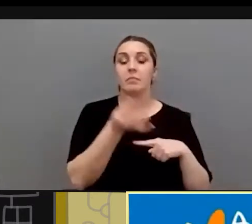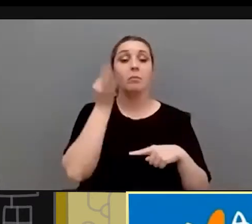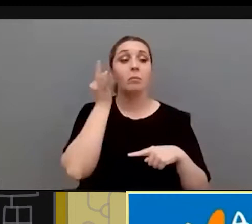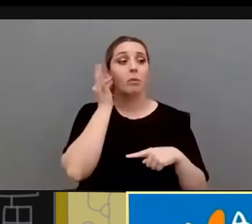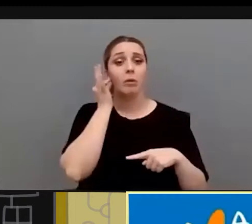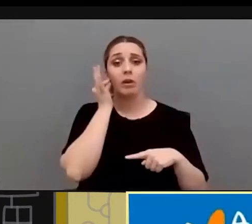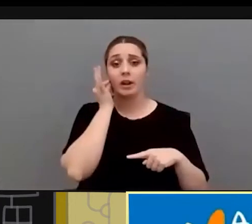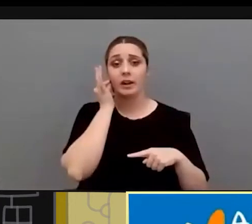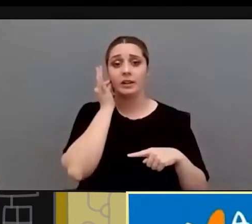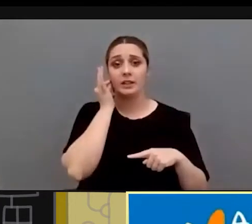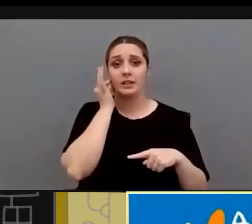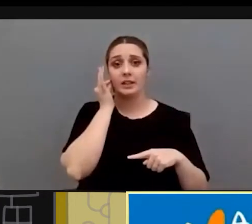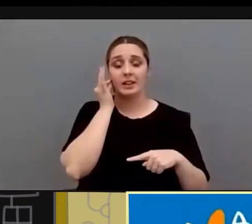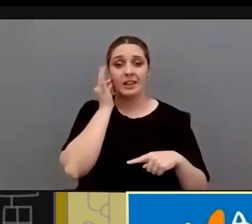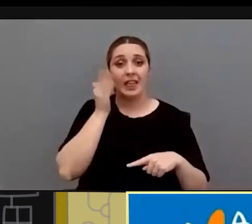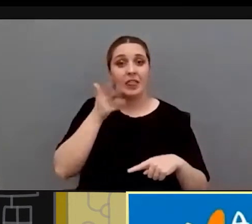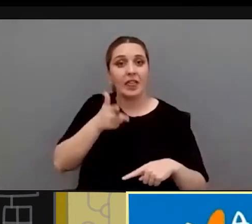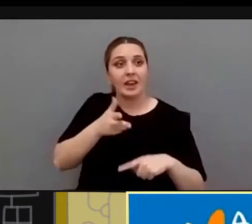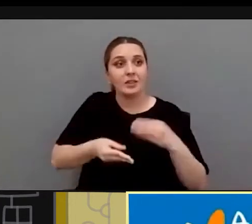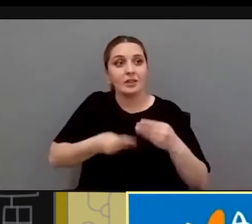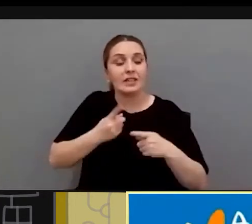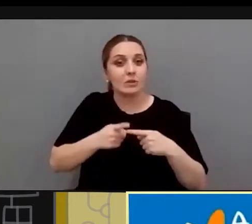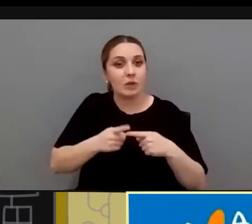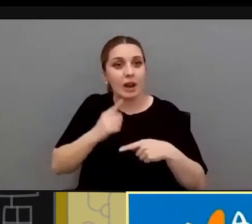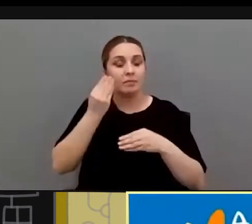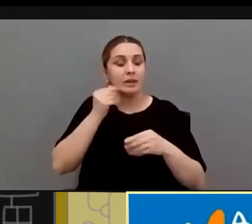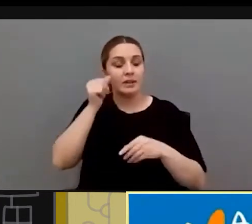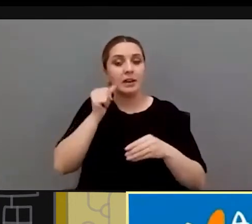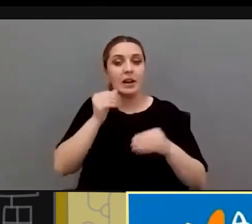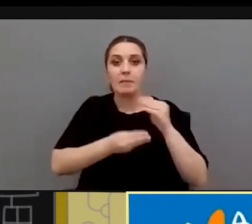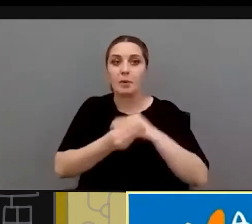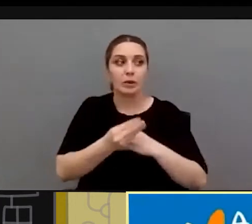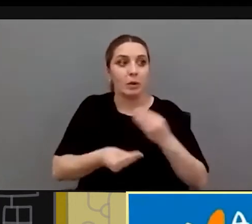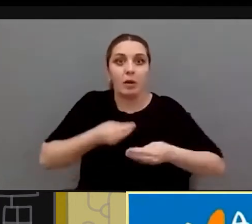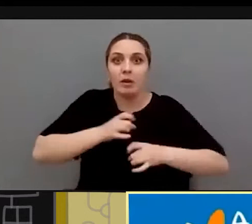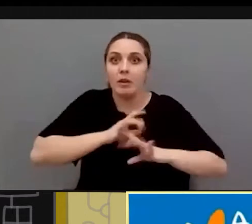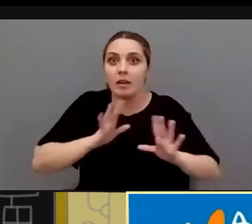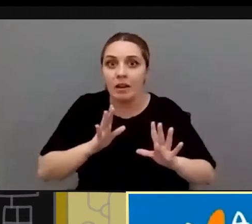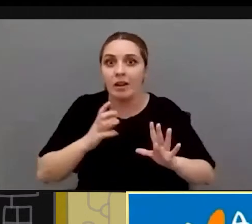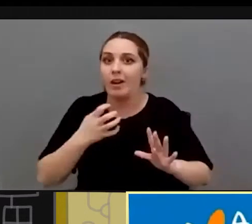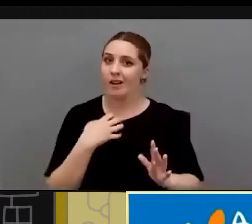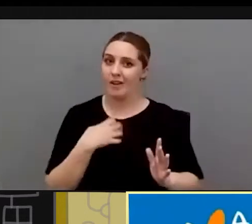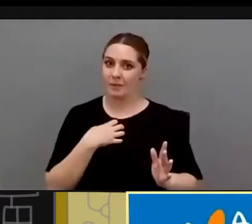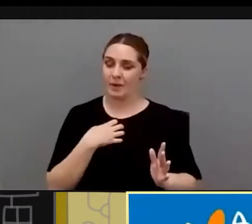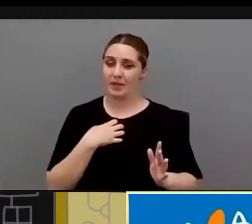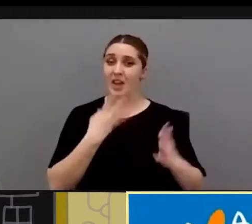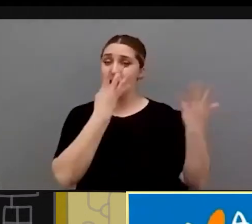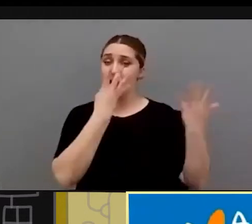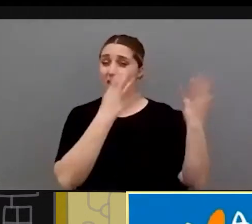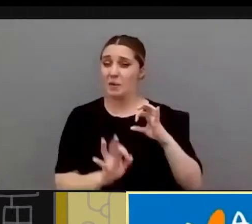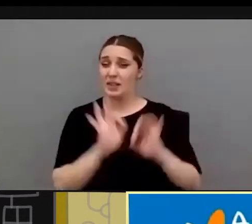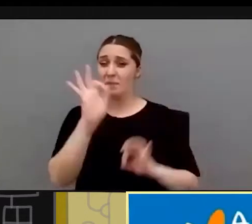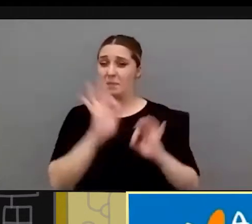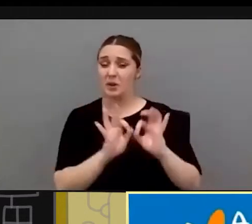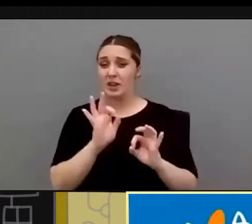puedan ejercer sus derechos sexuales y reproductivos el 90% de las